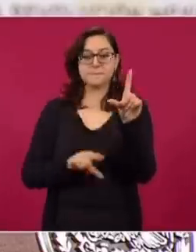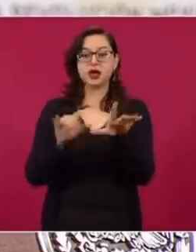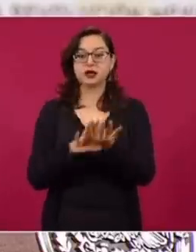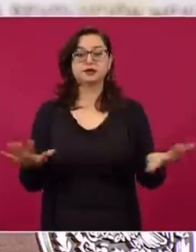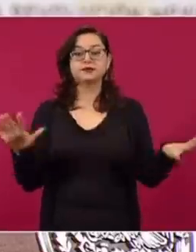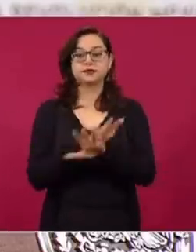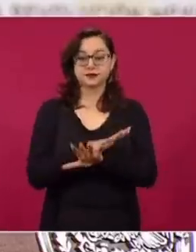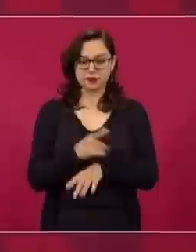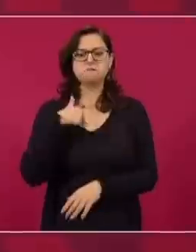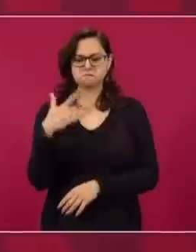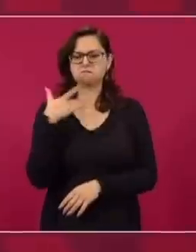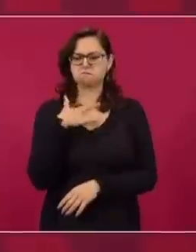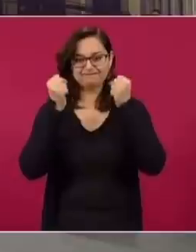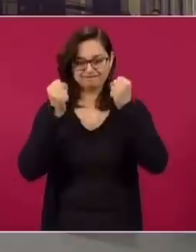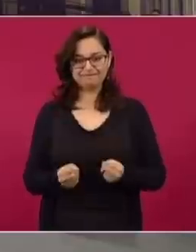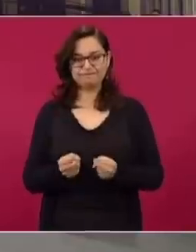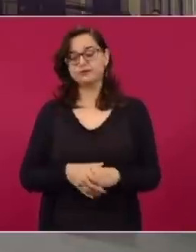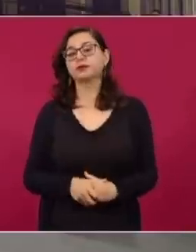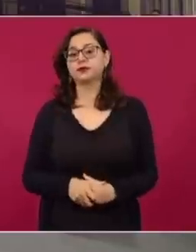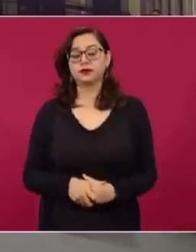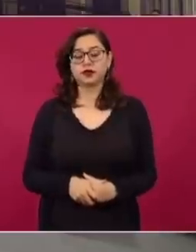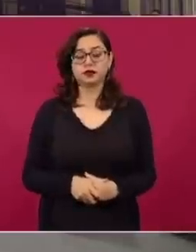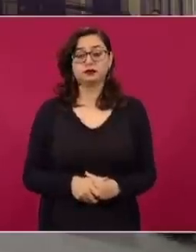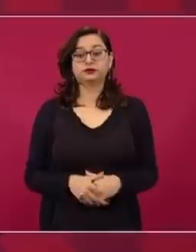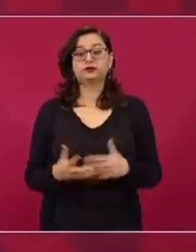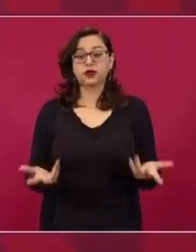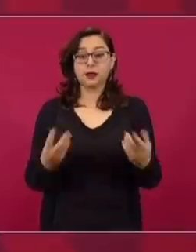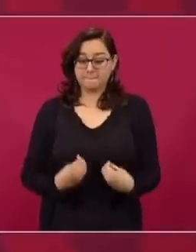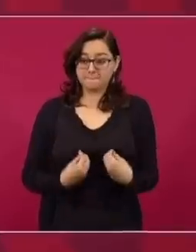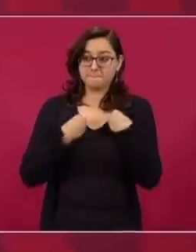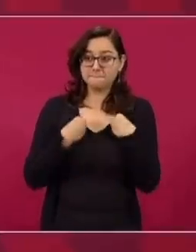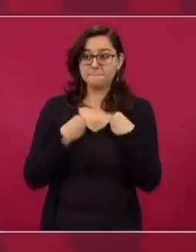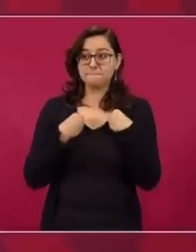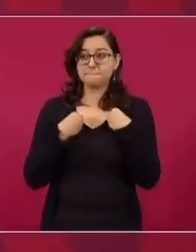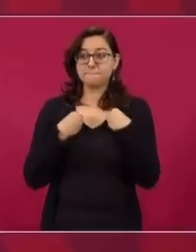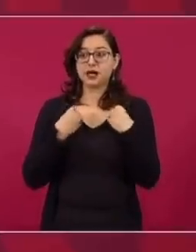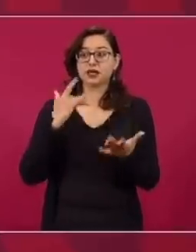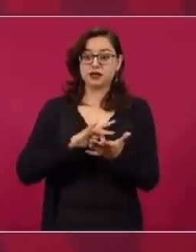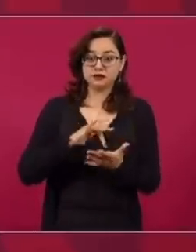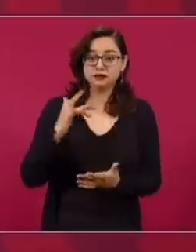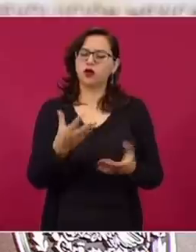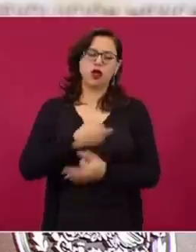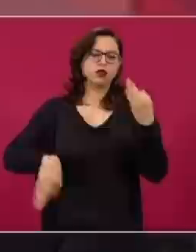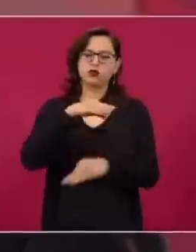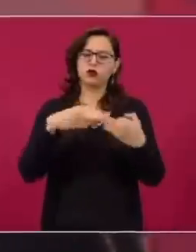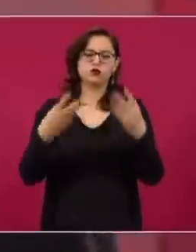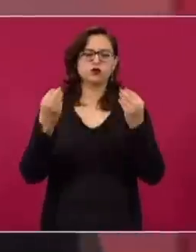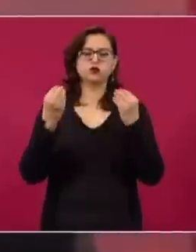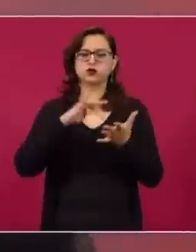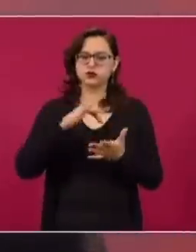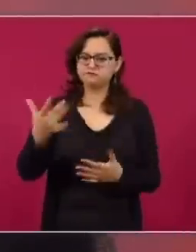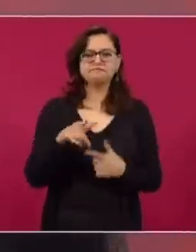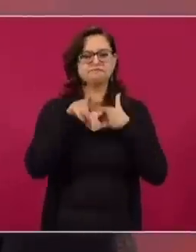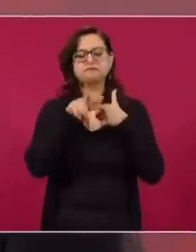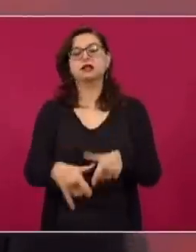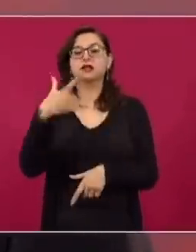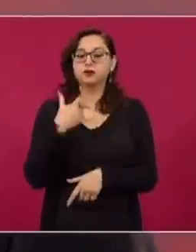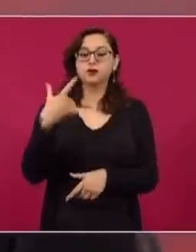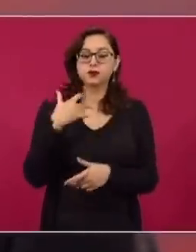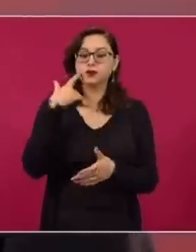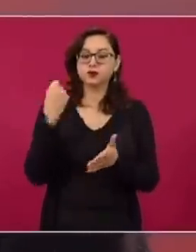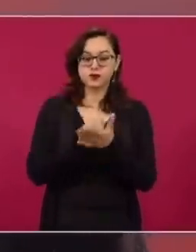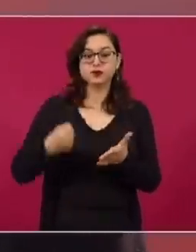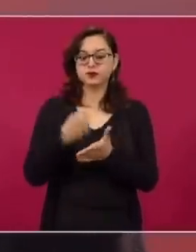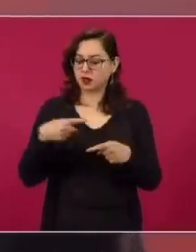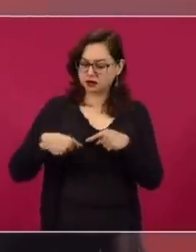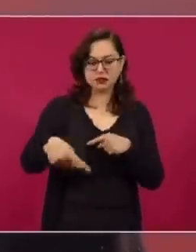y estoy seguro que vamos a entregar buenas cuentas. Gracias a la vida que me ha dado tanto. Y vamos adelante a trabajar toda esta